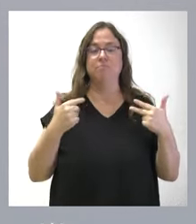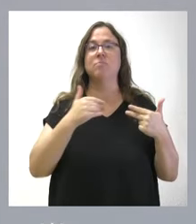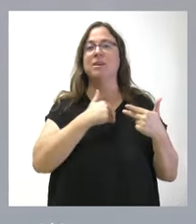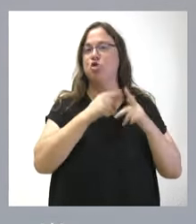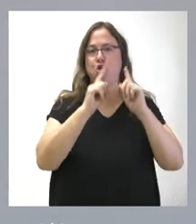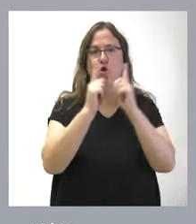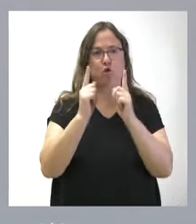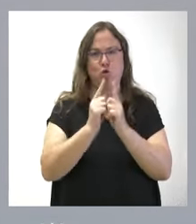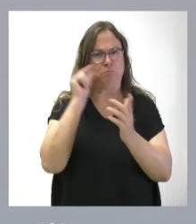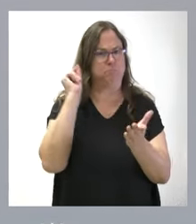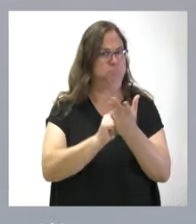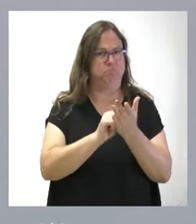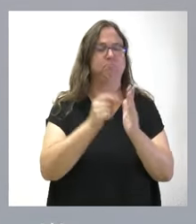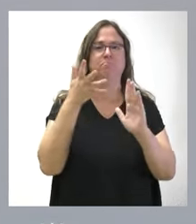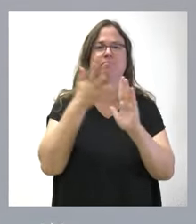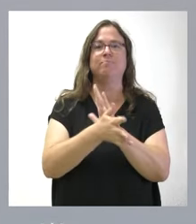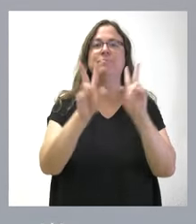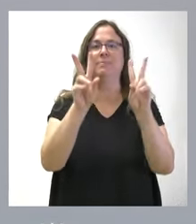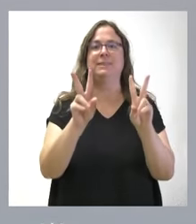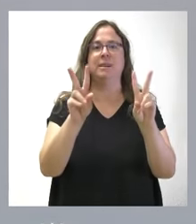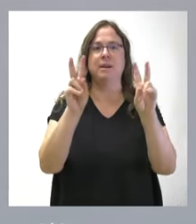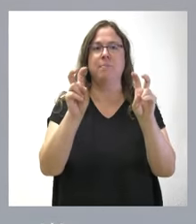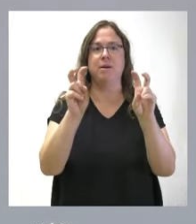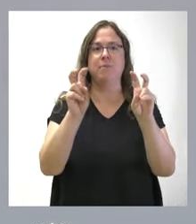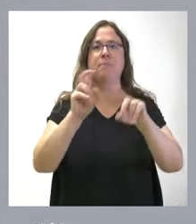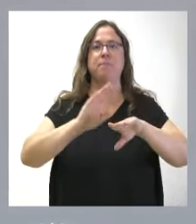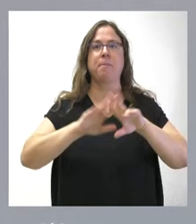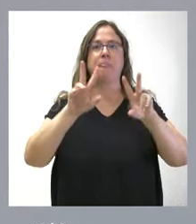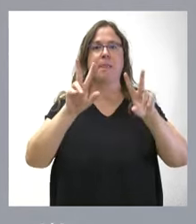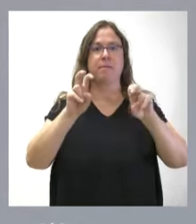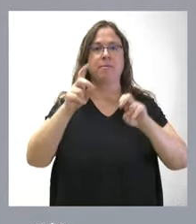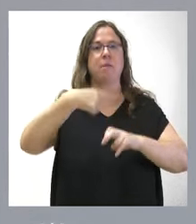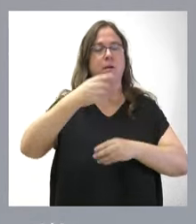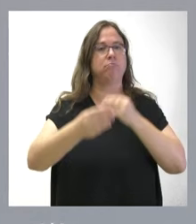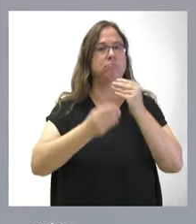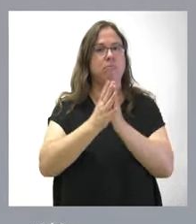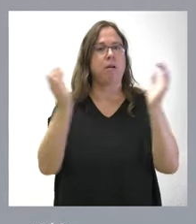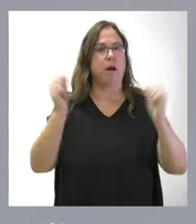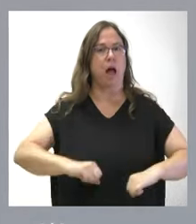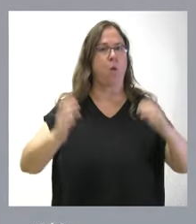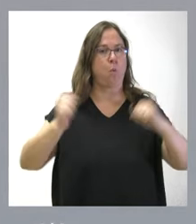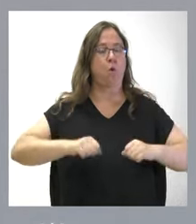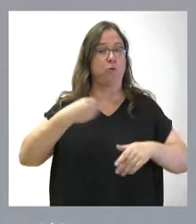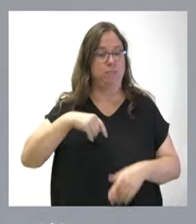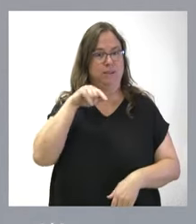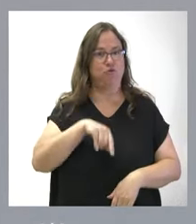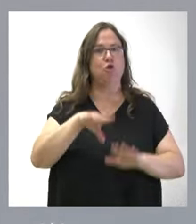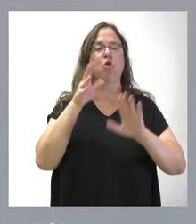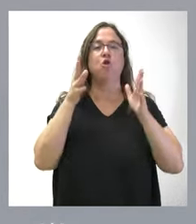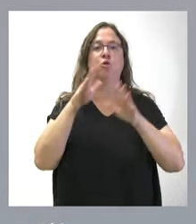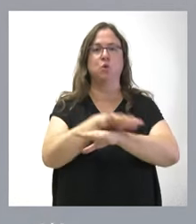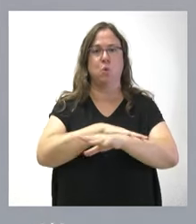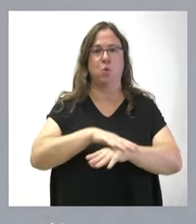forma rápida relataré el resto de las cuestiones que han sido objeto de acuerdo en este Consejo de Gobierno. En primer lugar,